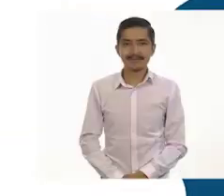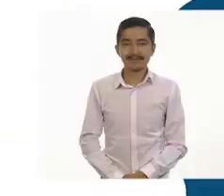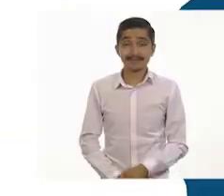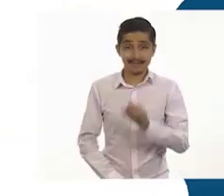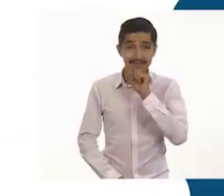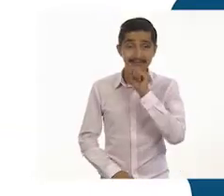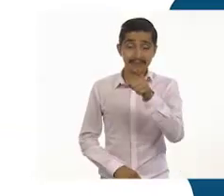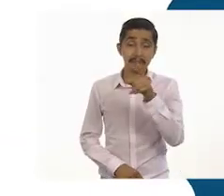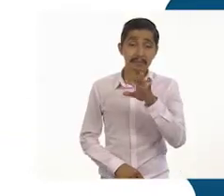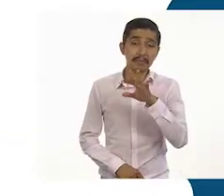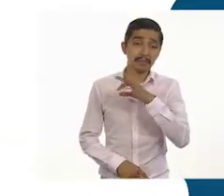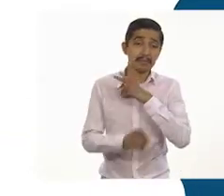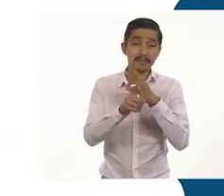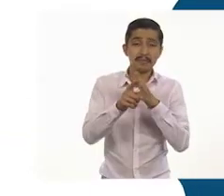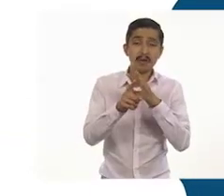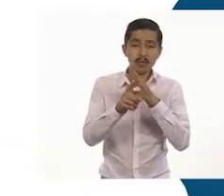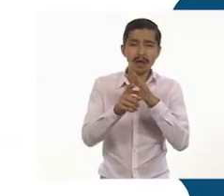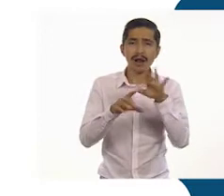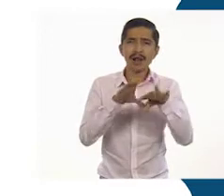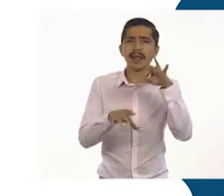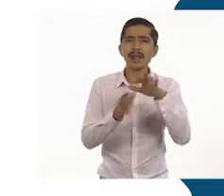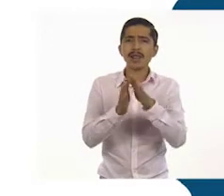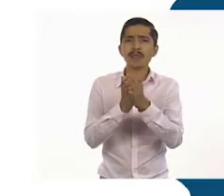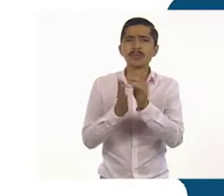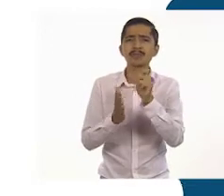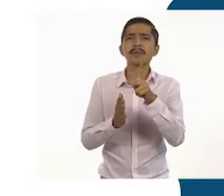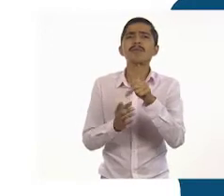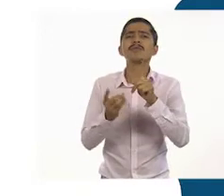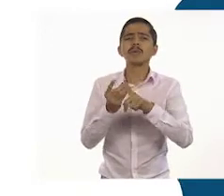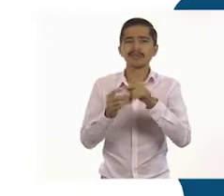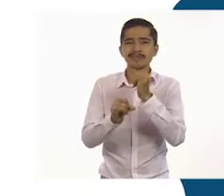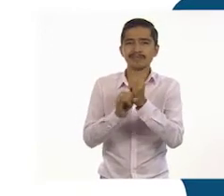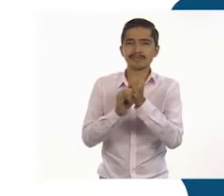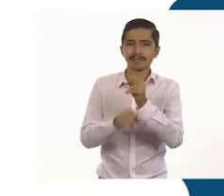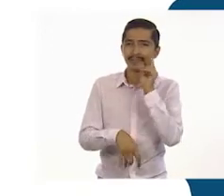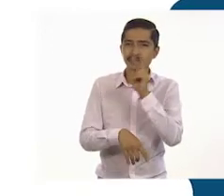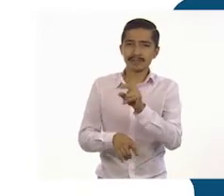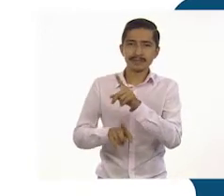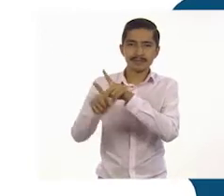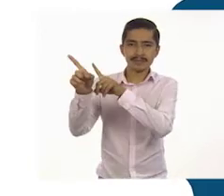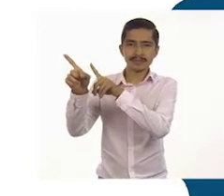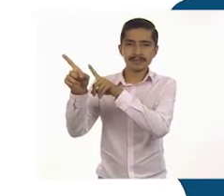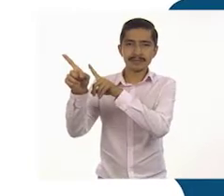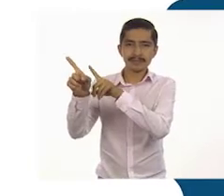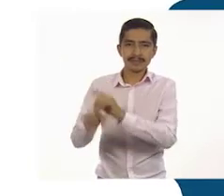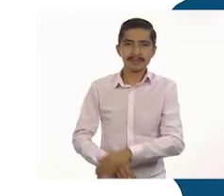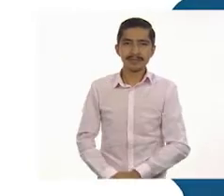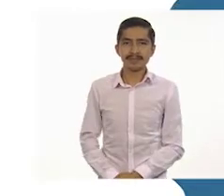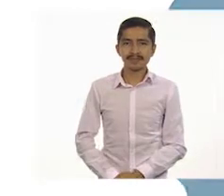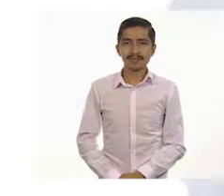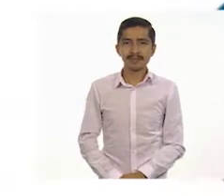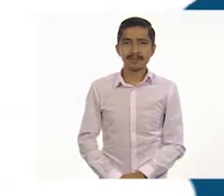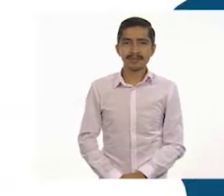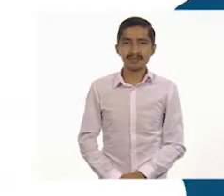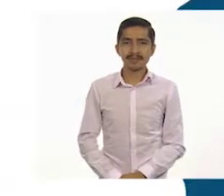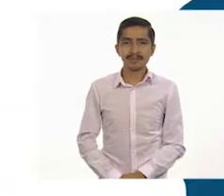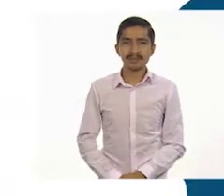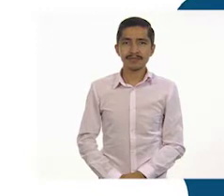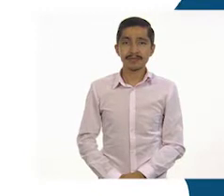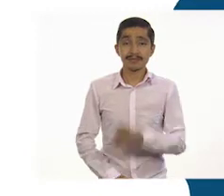También puedes encontrar los libros de texto en la página con alitec.sep.gov.mx.